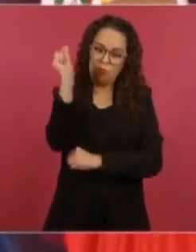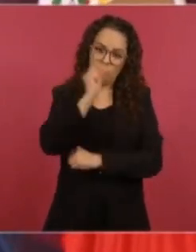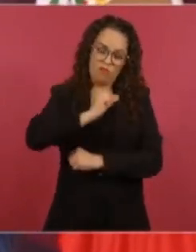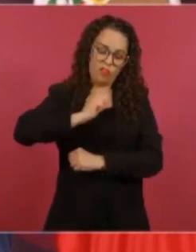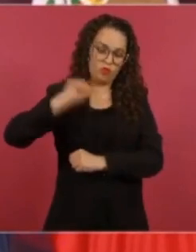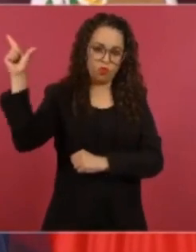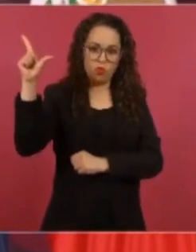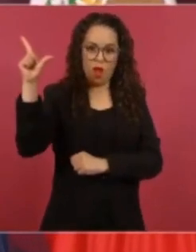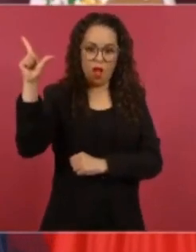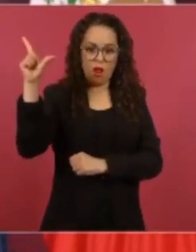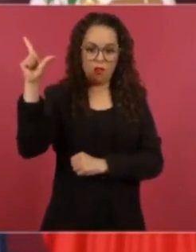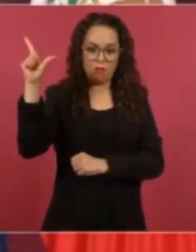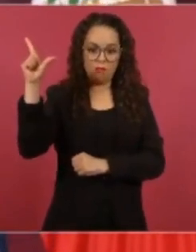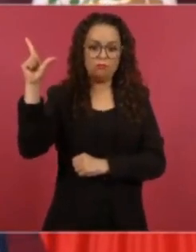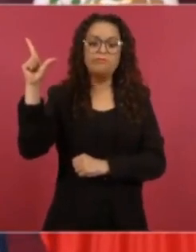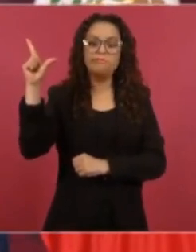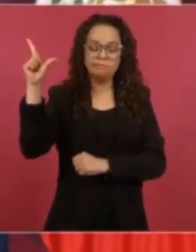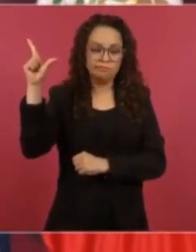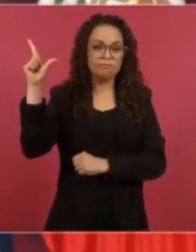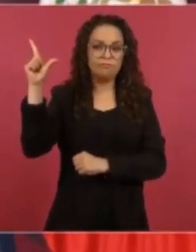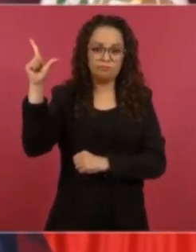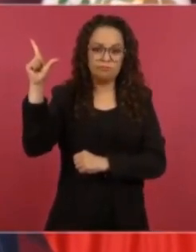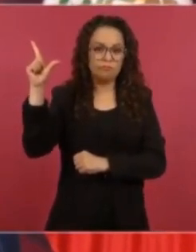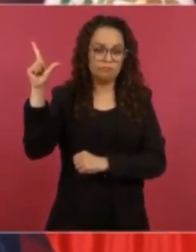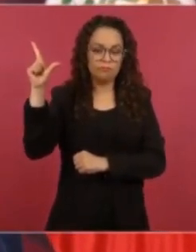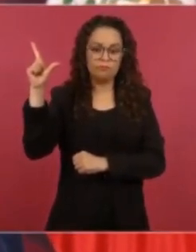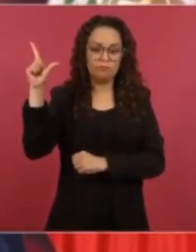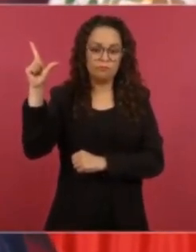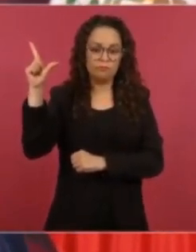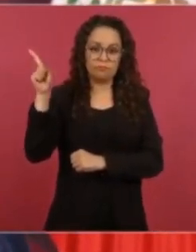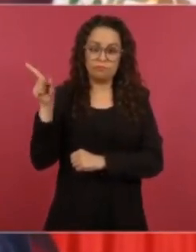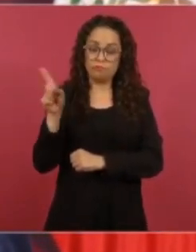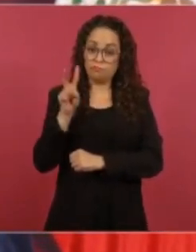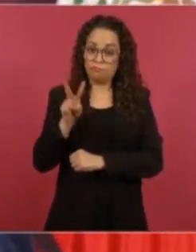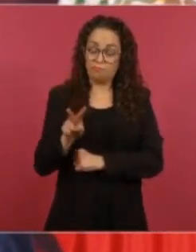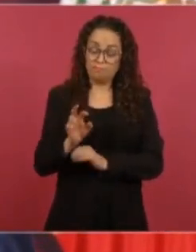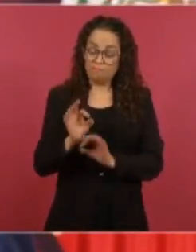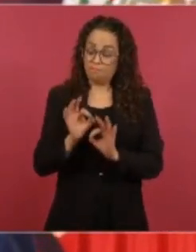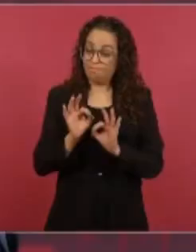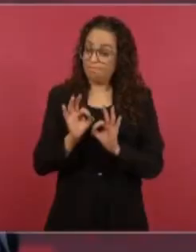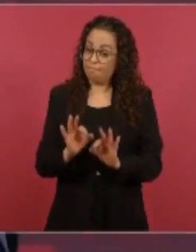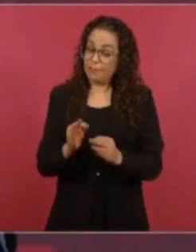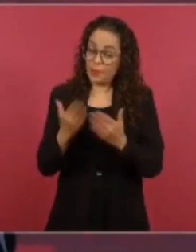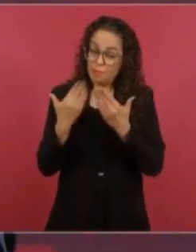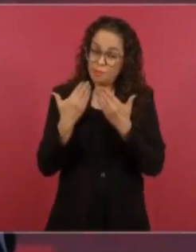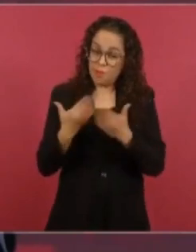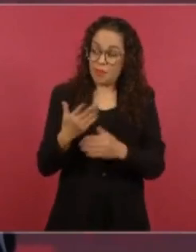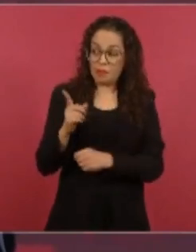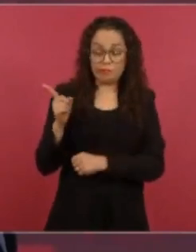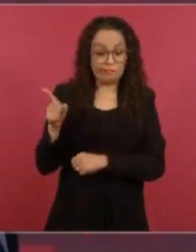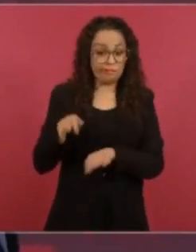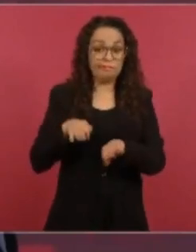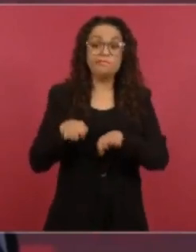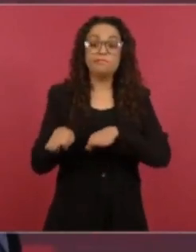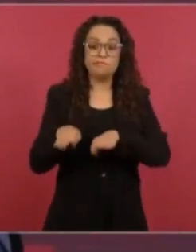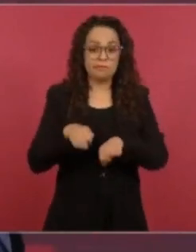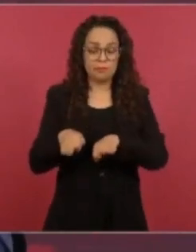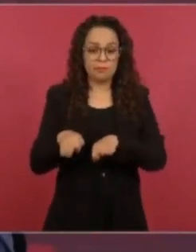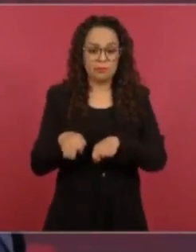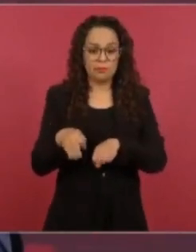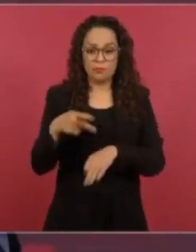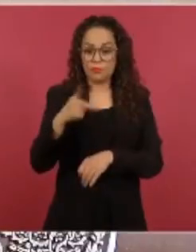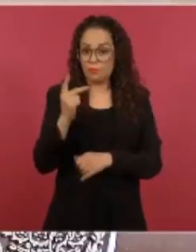un buen servidor público, pero así todos.